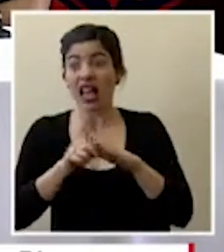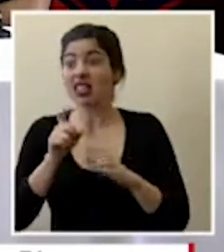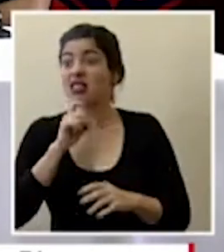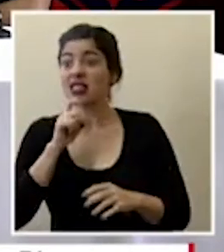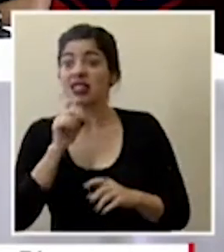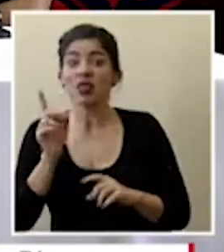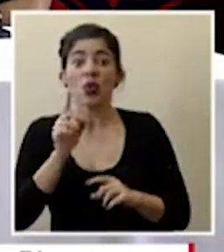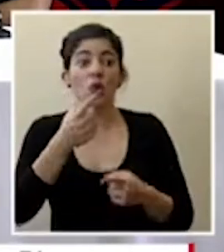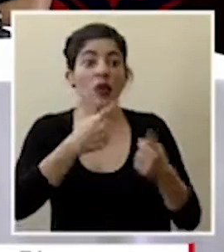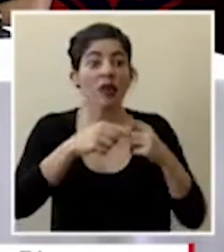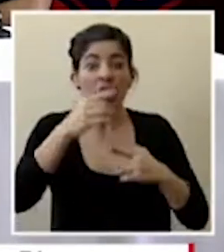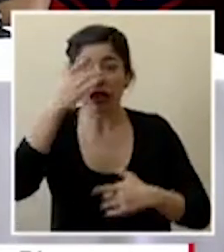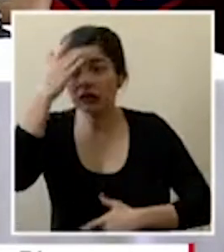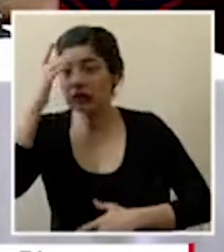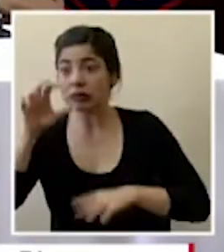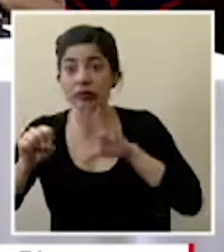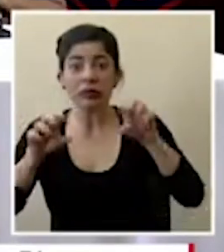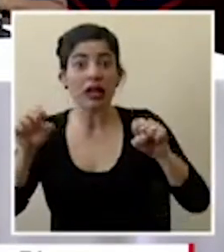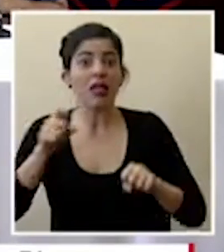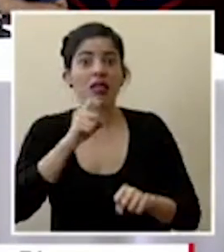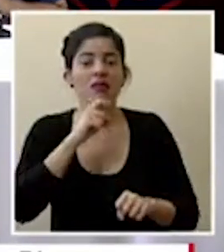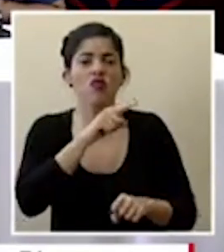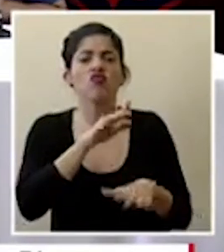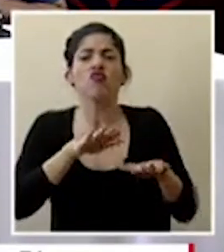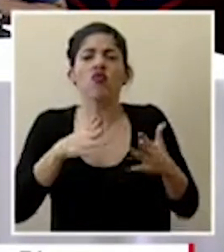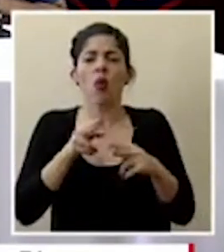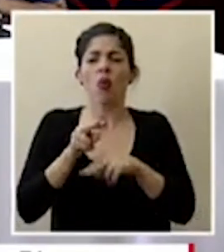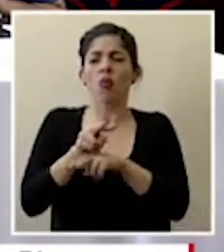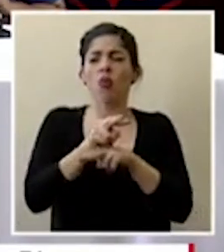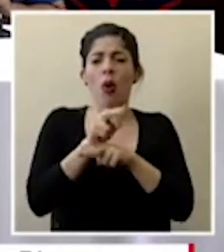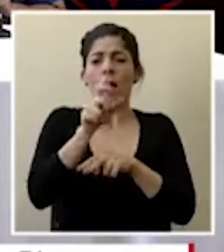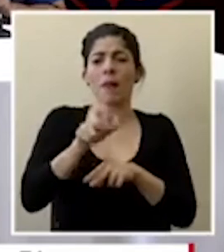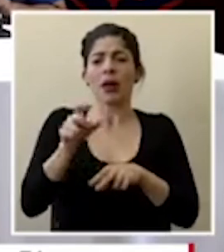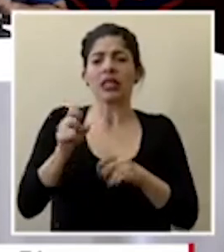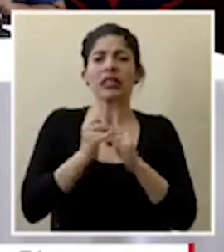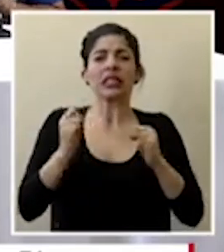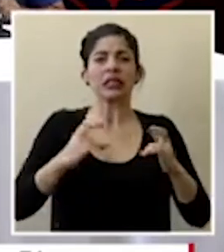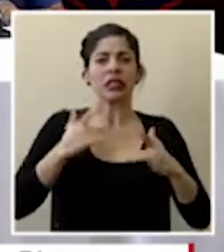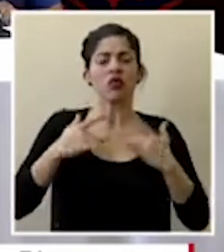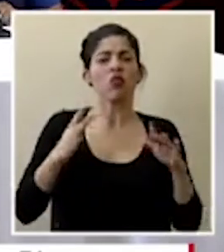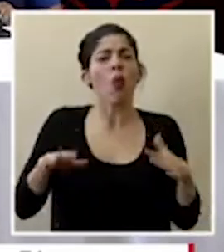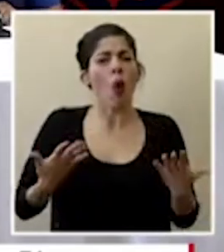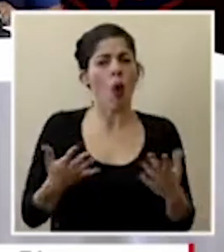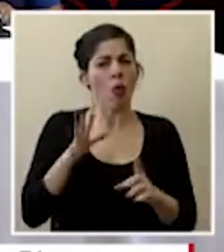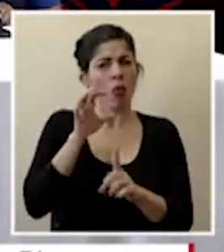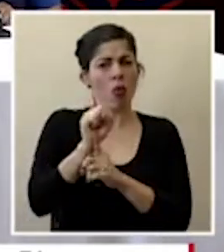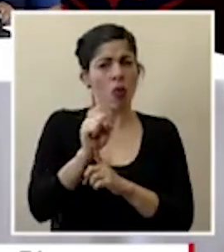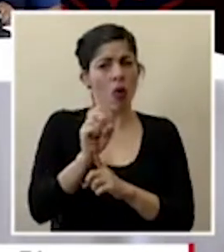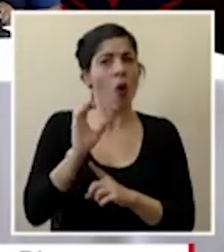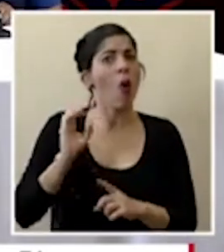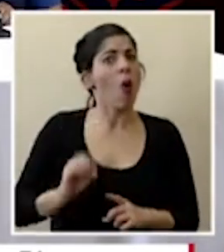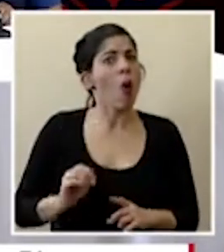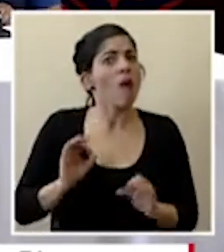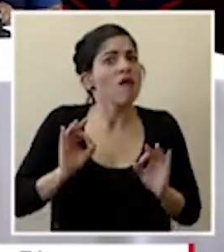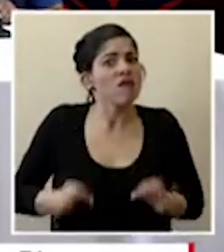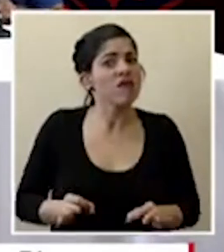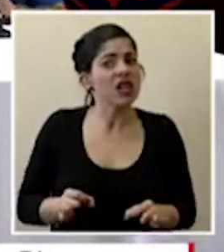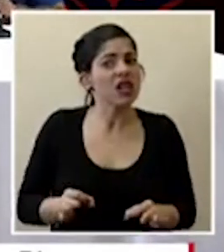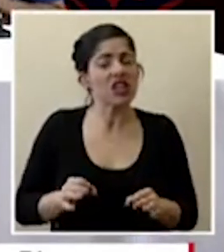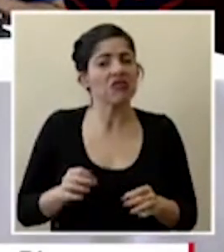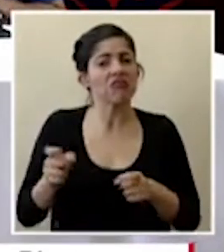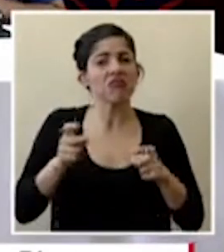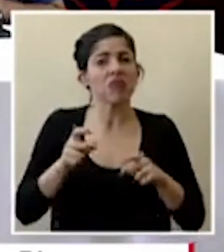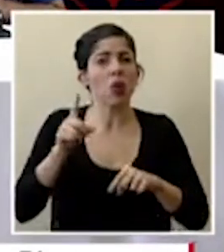determinar el nexo epidemiológico cómo se monitorearán los casos asintomáticos es posible identificarlos o es algo que definitivamente no se puede